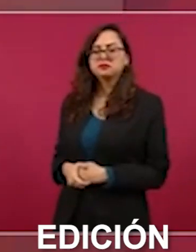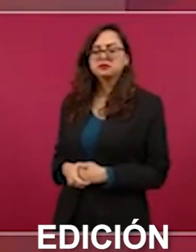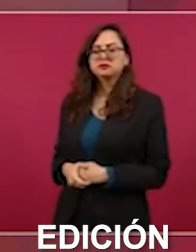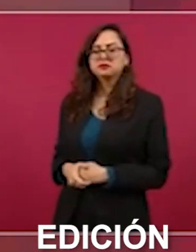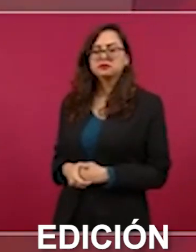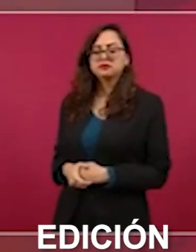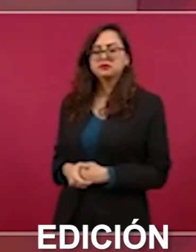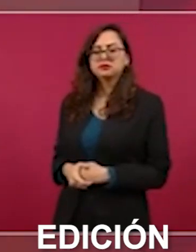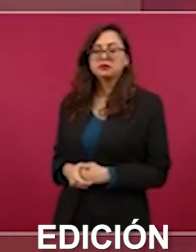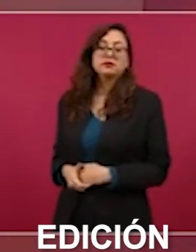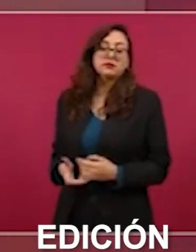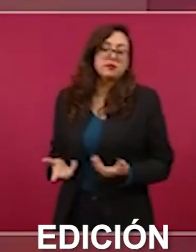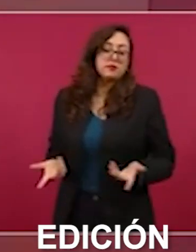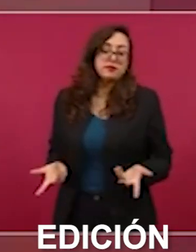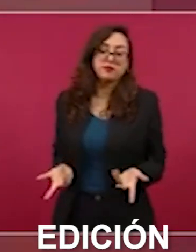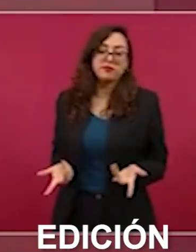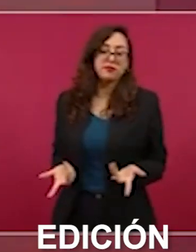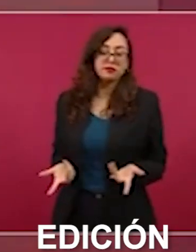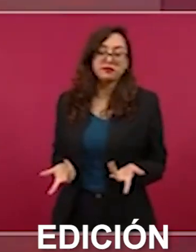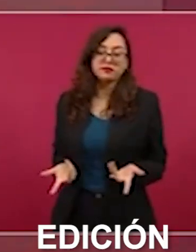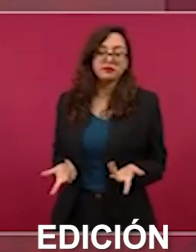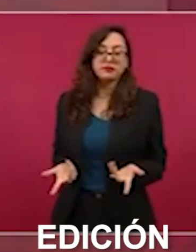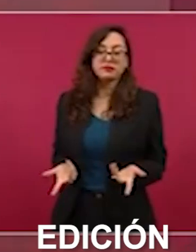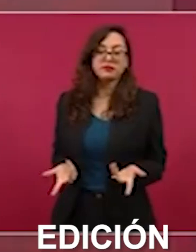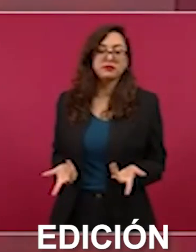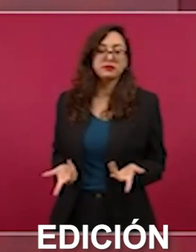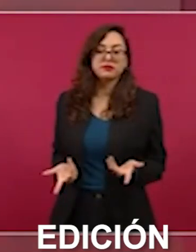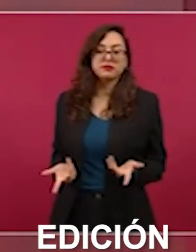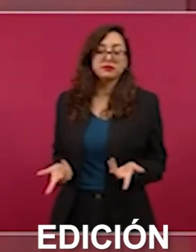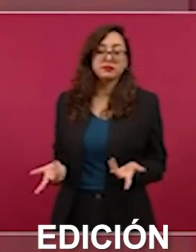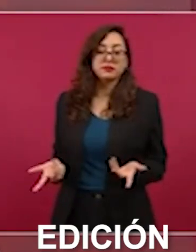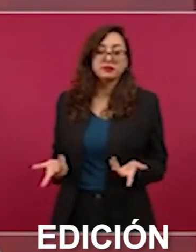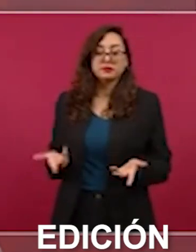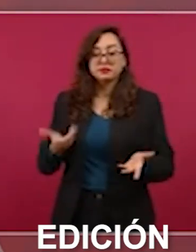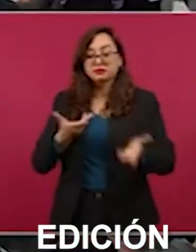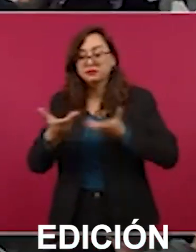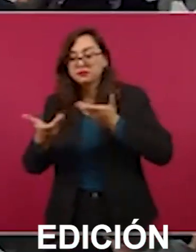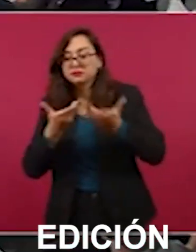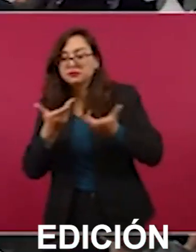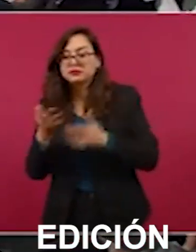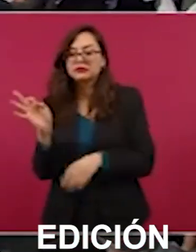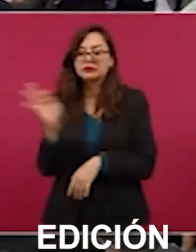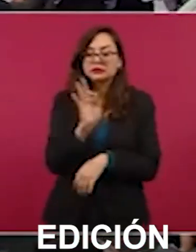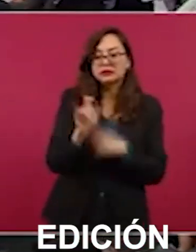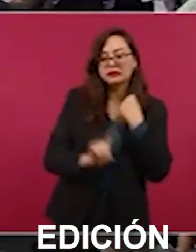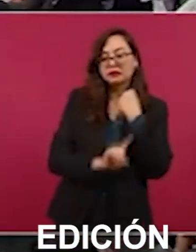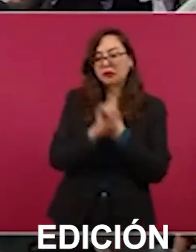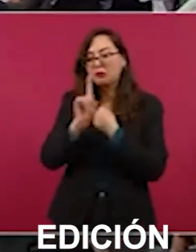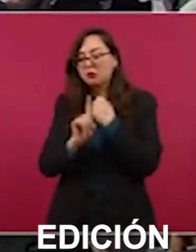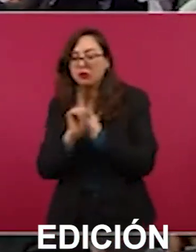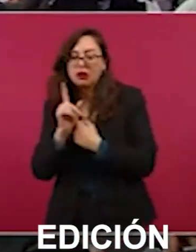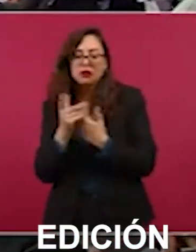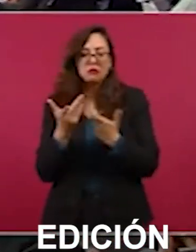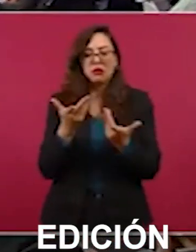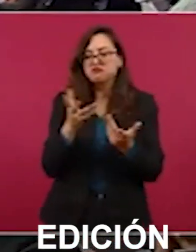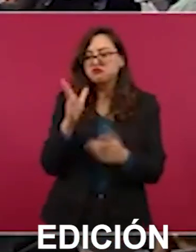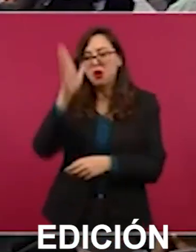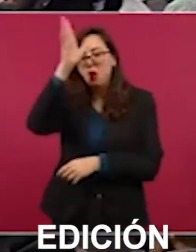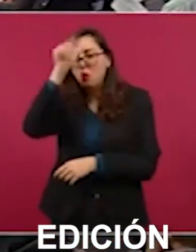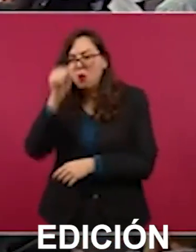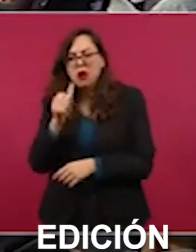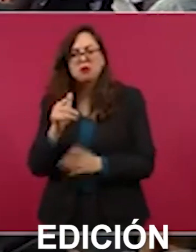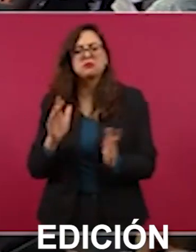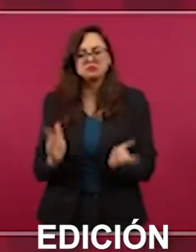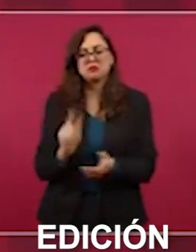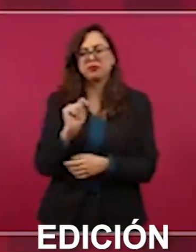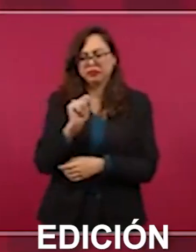hay también mecanismos para dirimir estas controversias en el